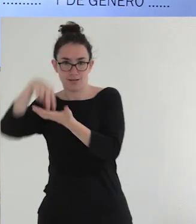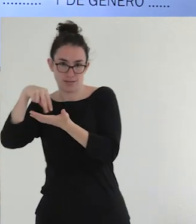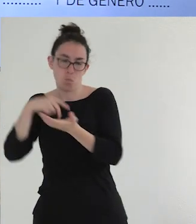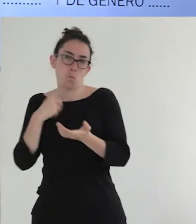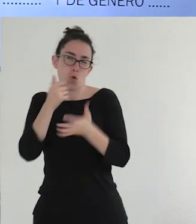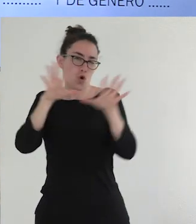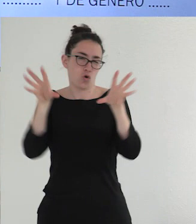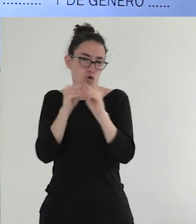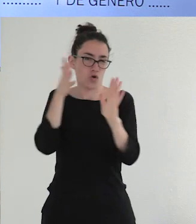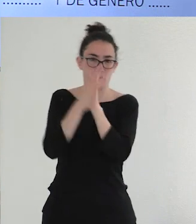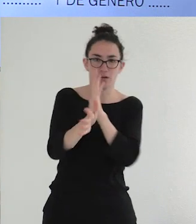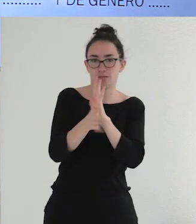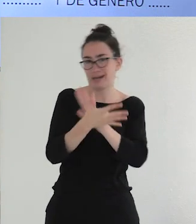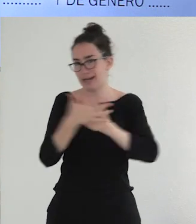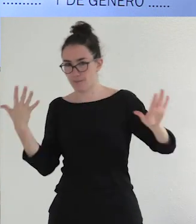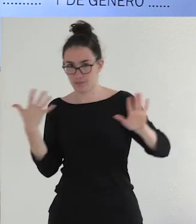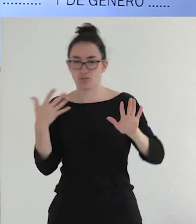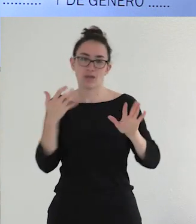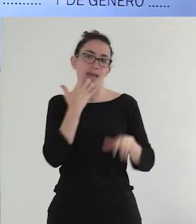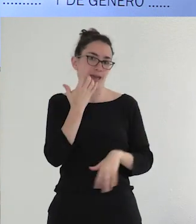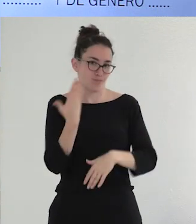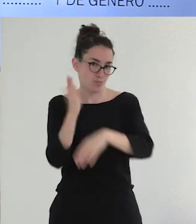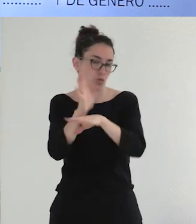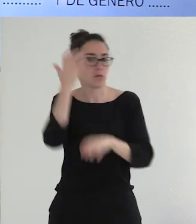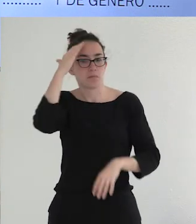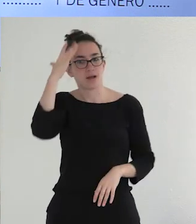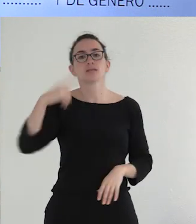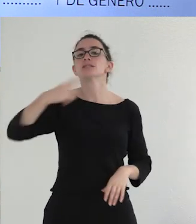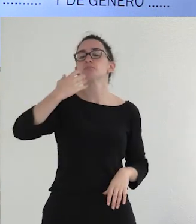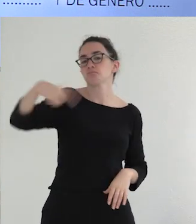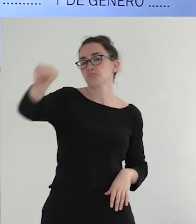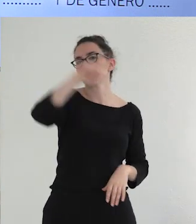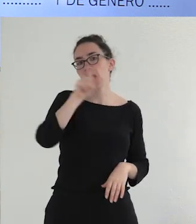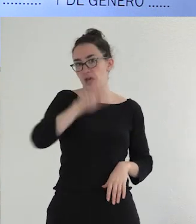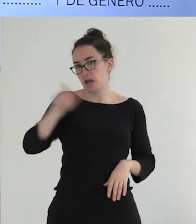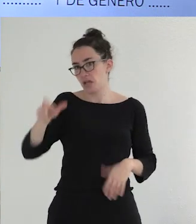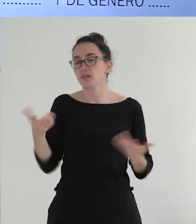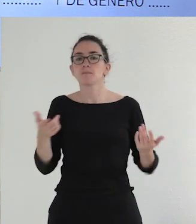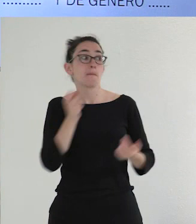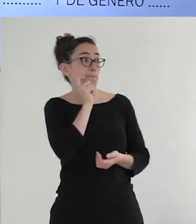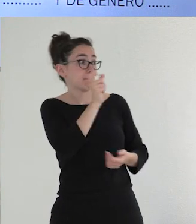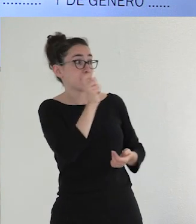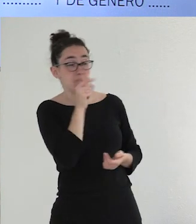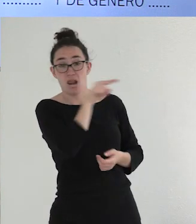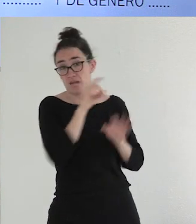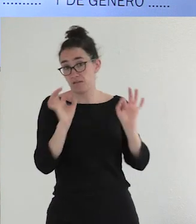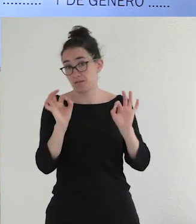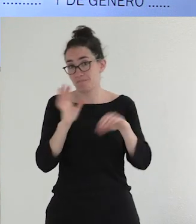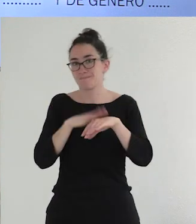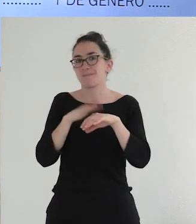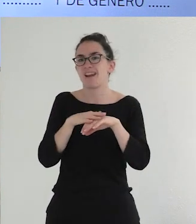ejemplo, que sería básicamente si vosotros fuerais una gente que solo tiene estas palabras para explicar